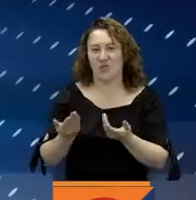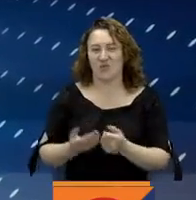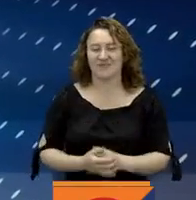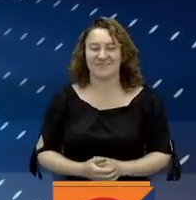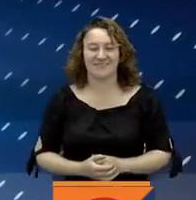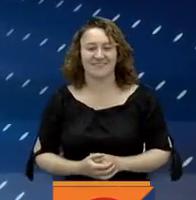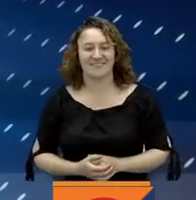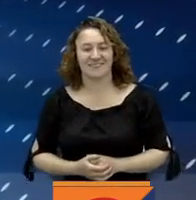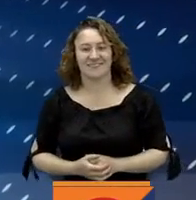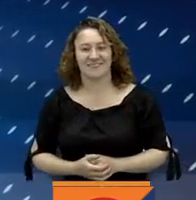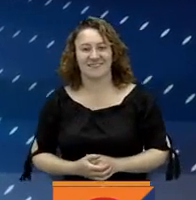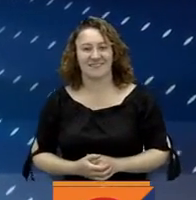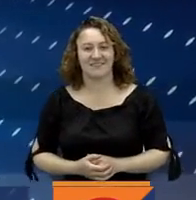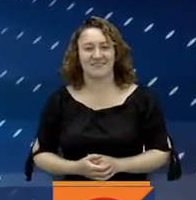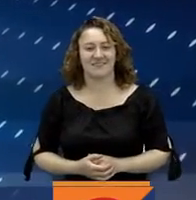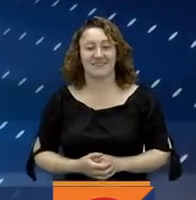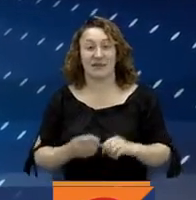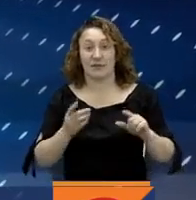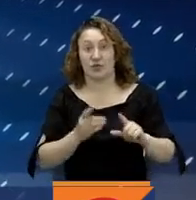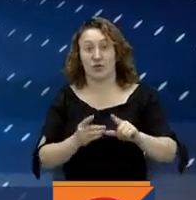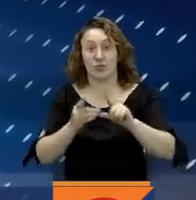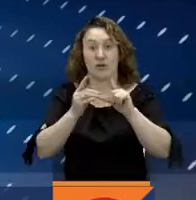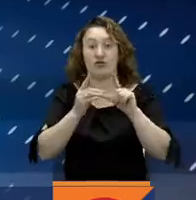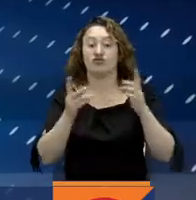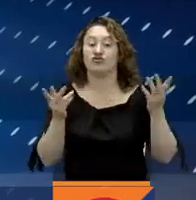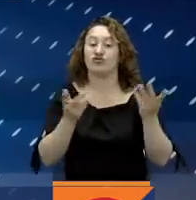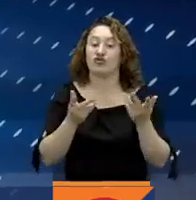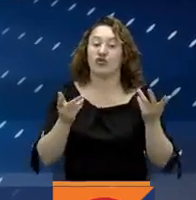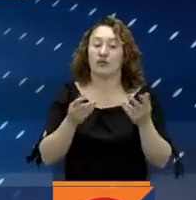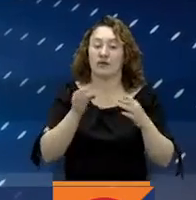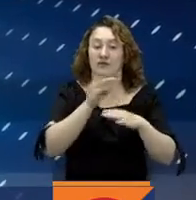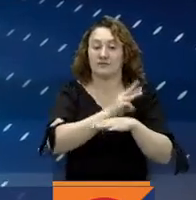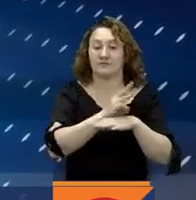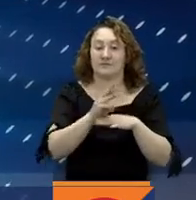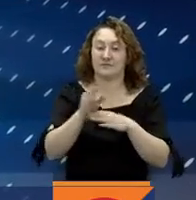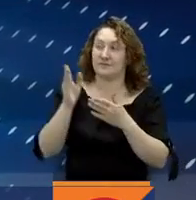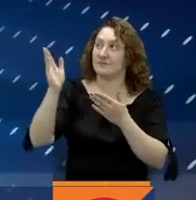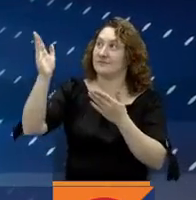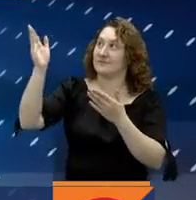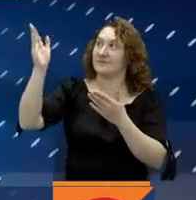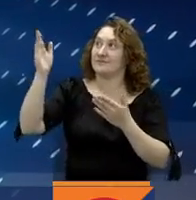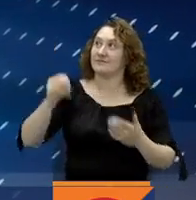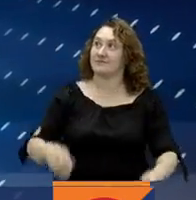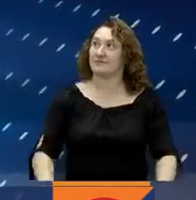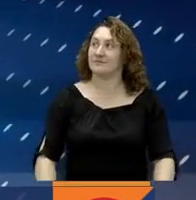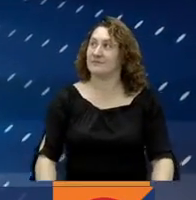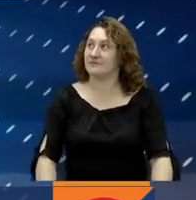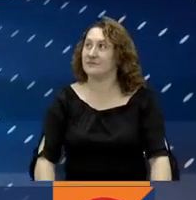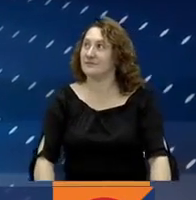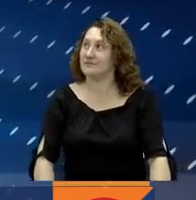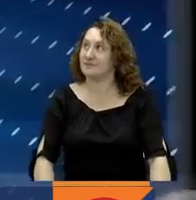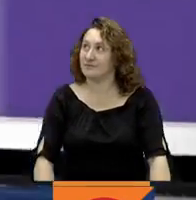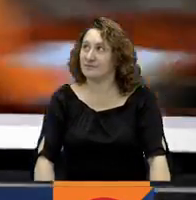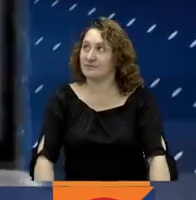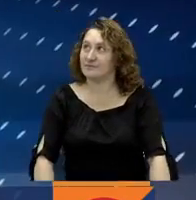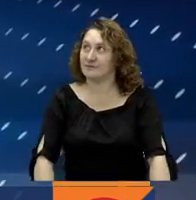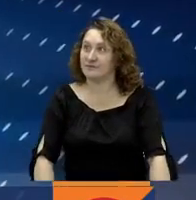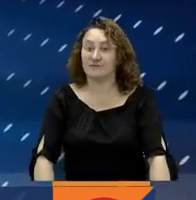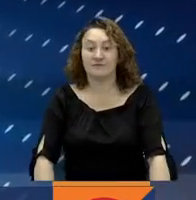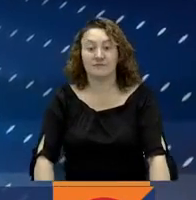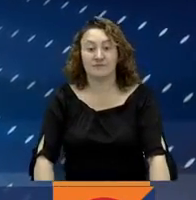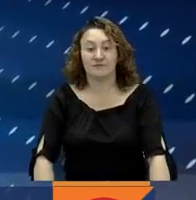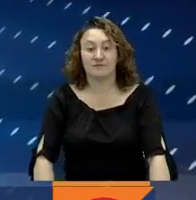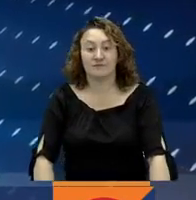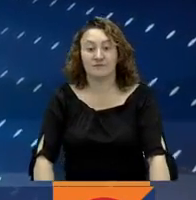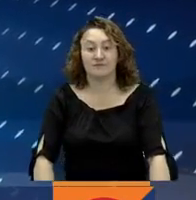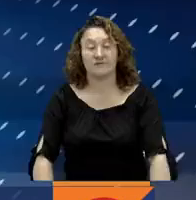En Oportunidades de Diplomados vaya a la página www.culturarecreacionydeporte.gov.co Desliza hasta